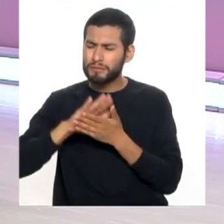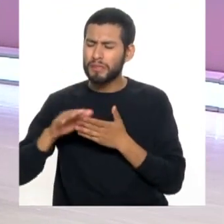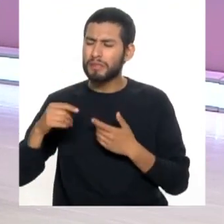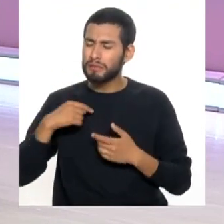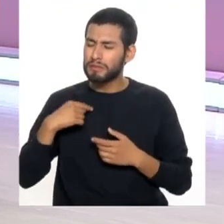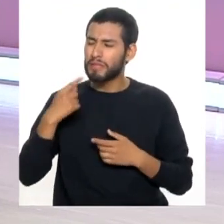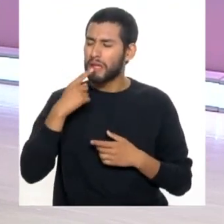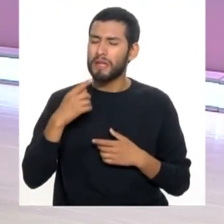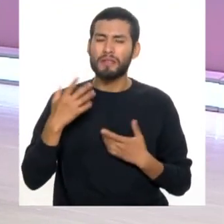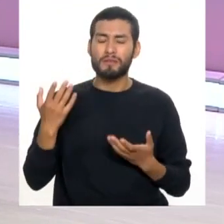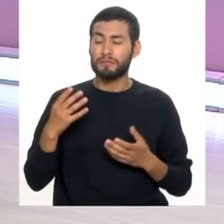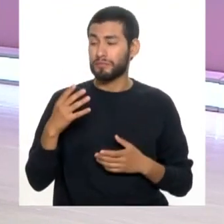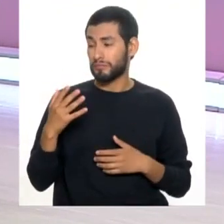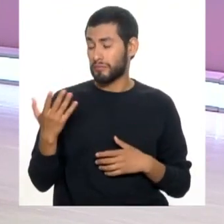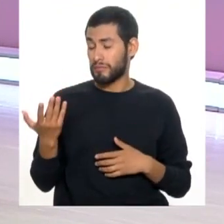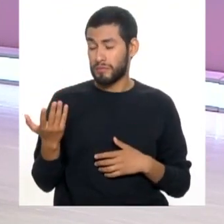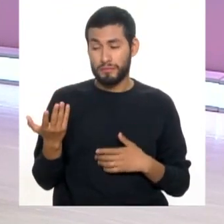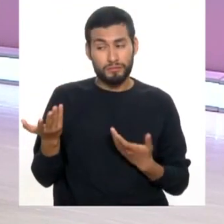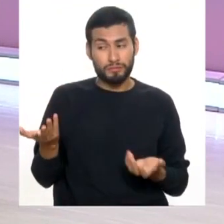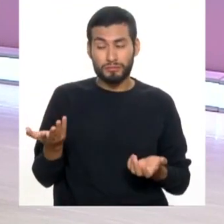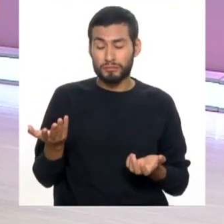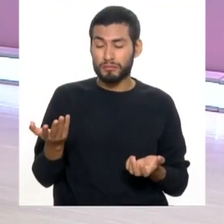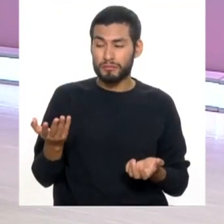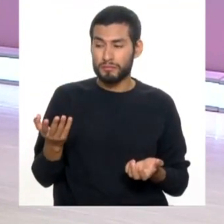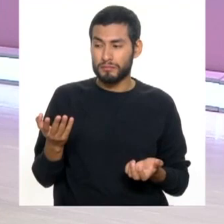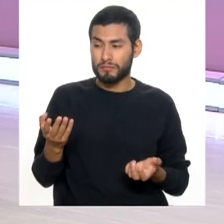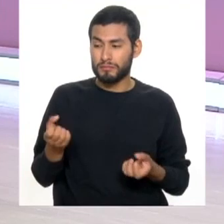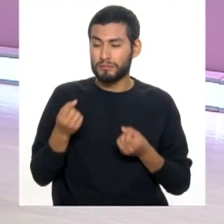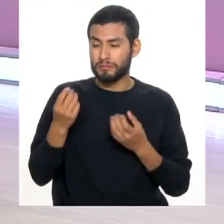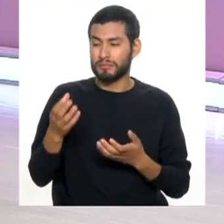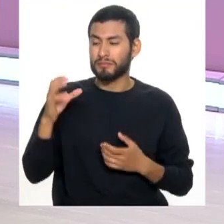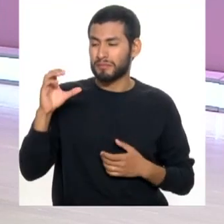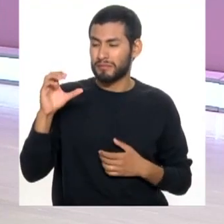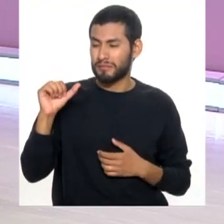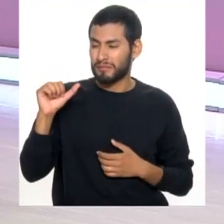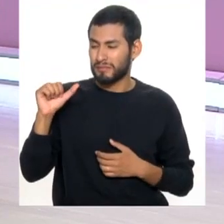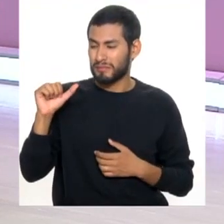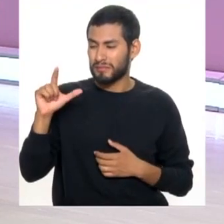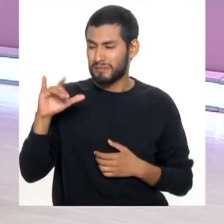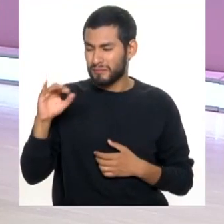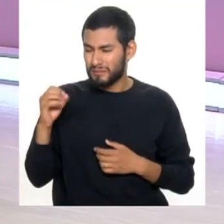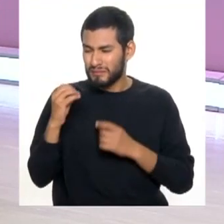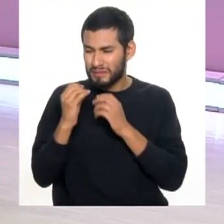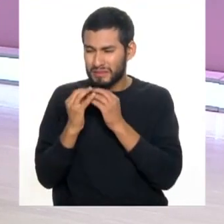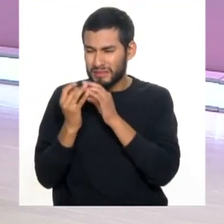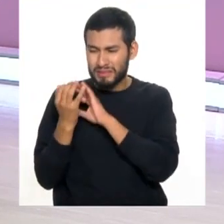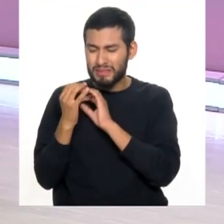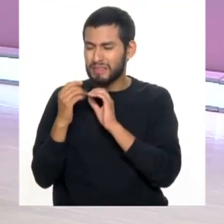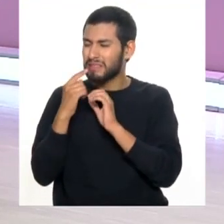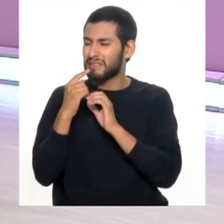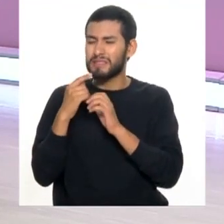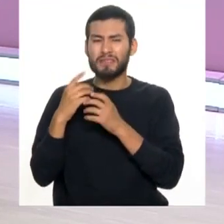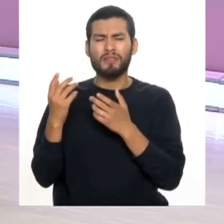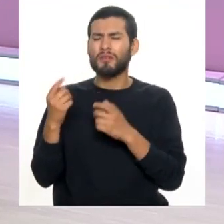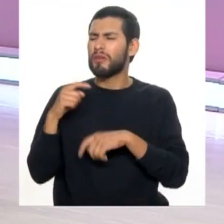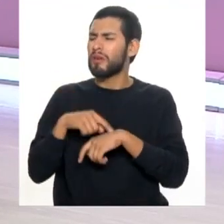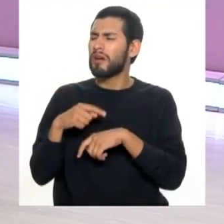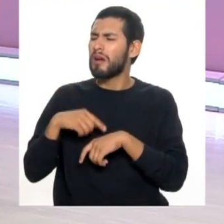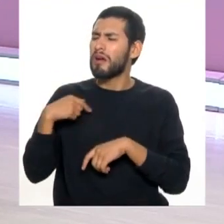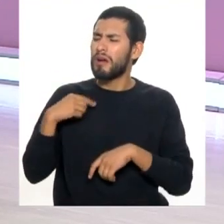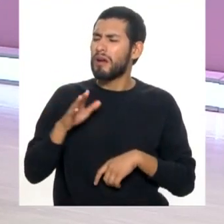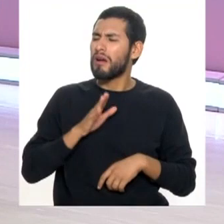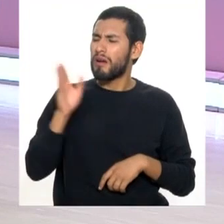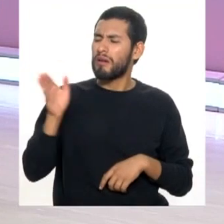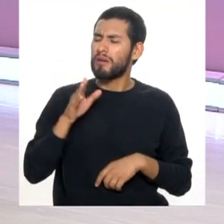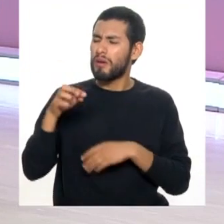limpieza, ¿no? Porque igual se generan calcio y se generan calcificaciones en la parte inferior. ¿Cada cuánto debería ir